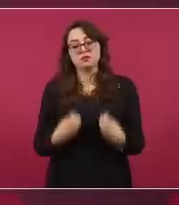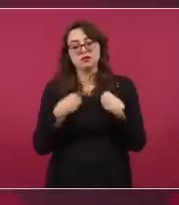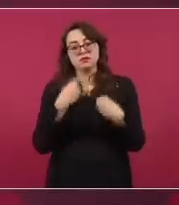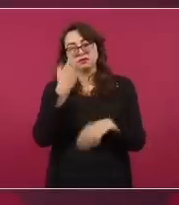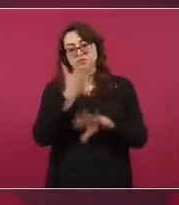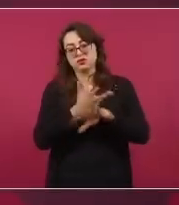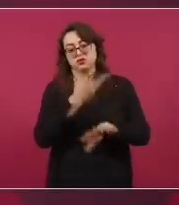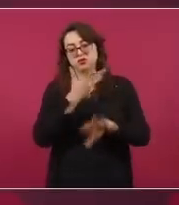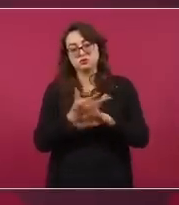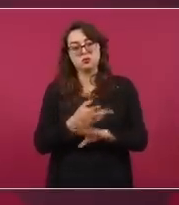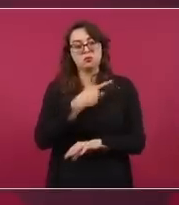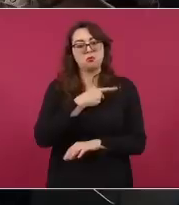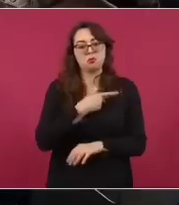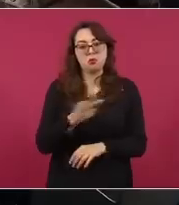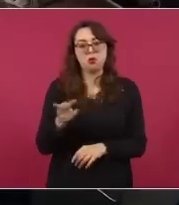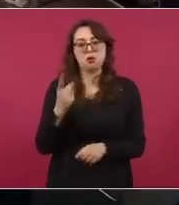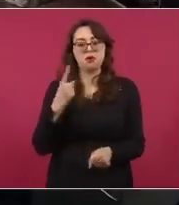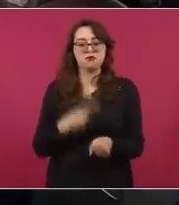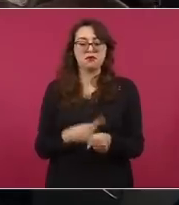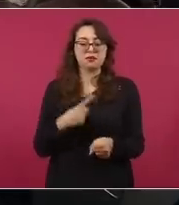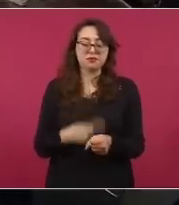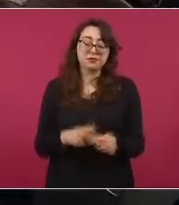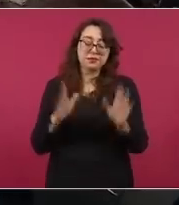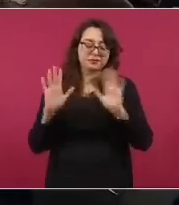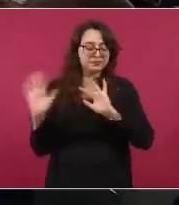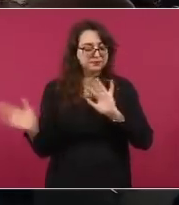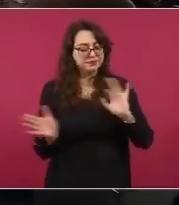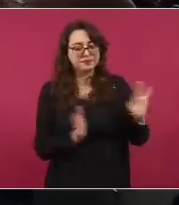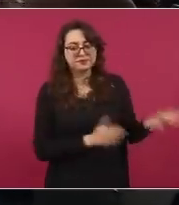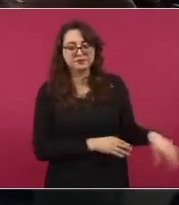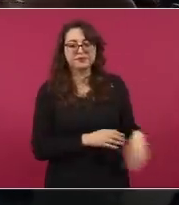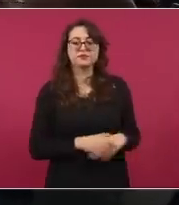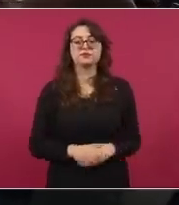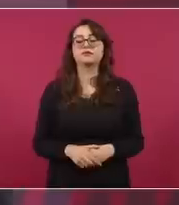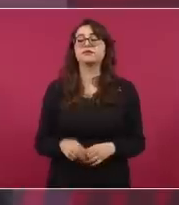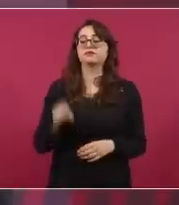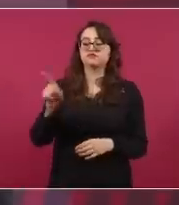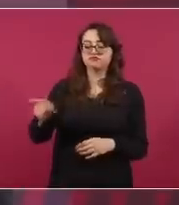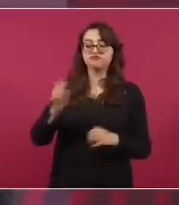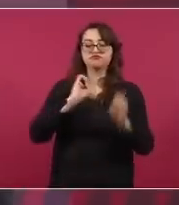Bueno, y me dice él, ¿y cómo está todo esto?